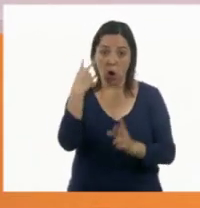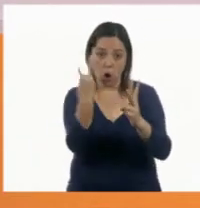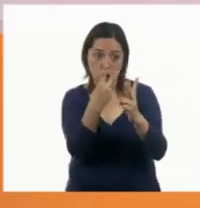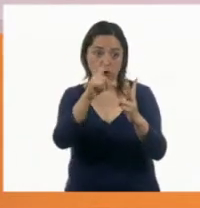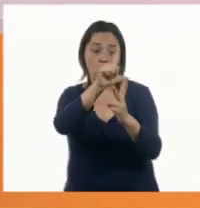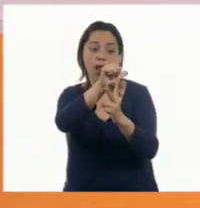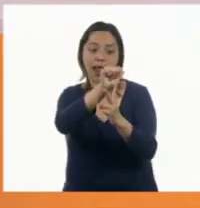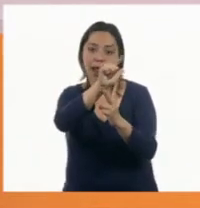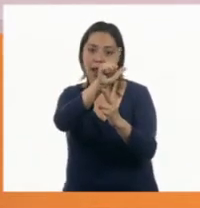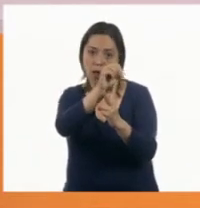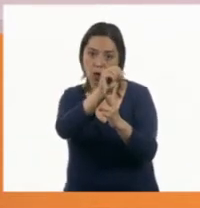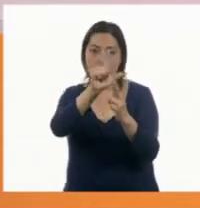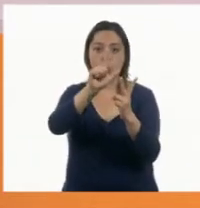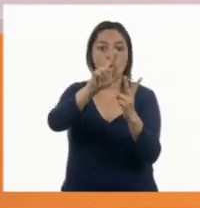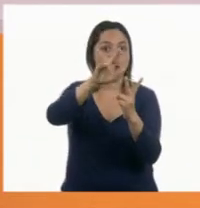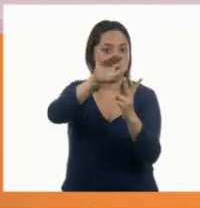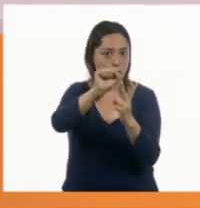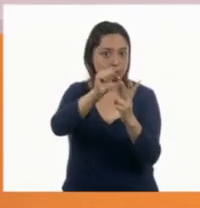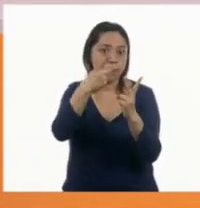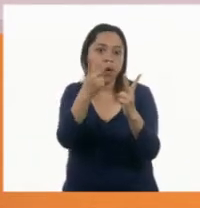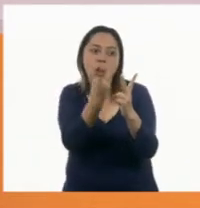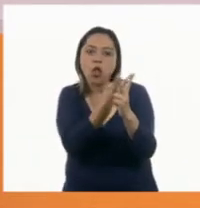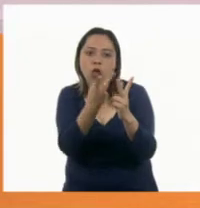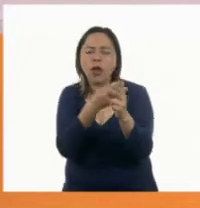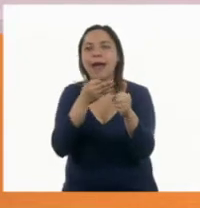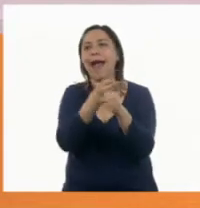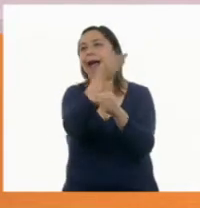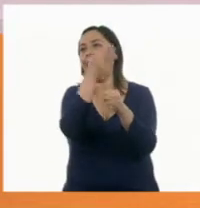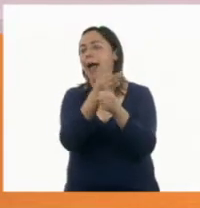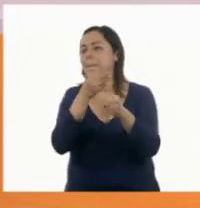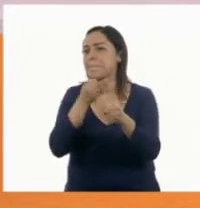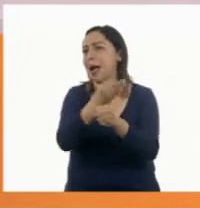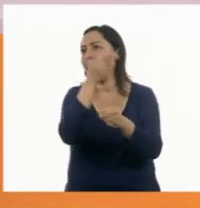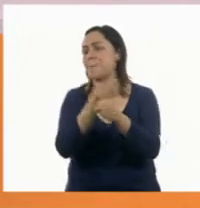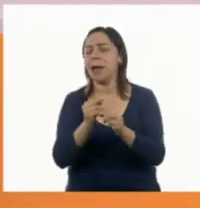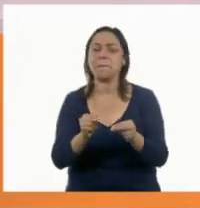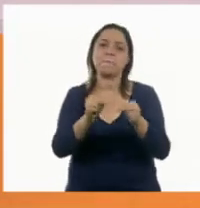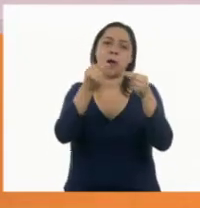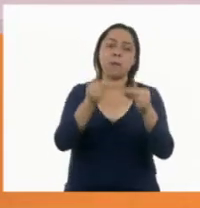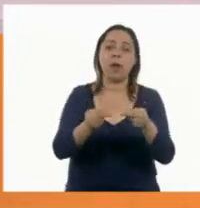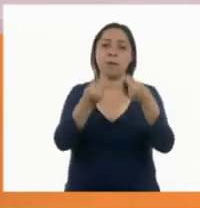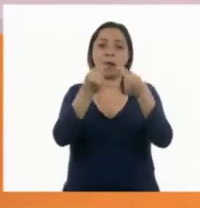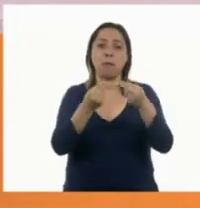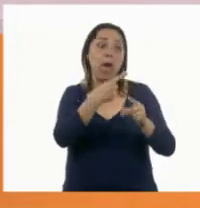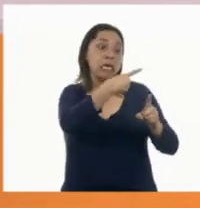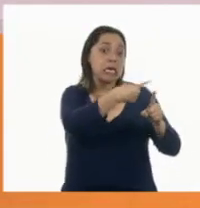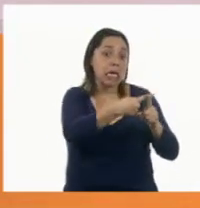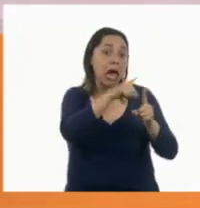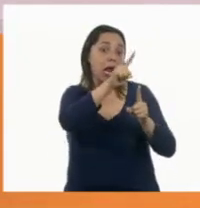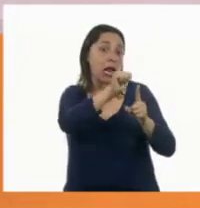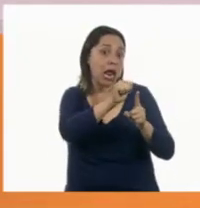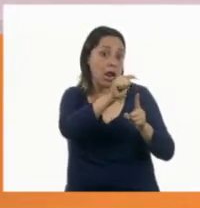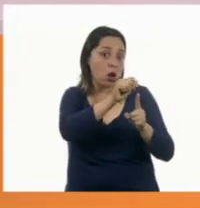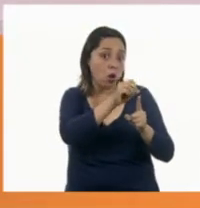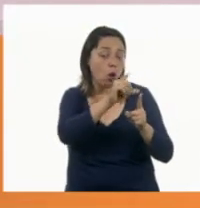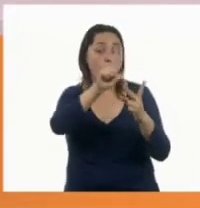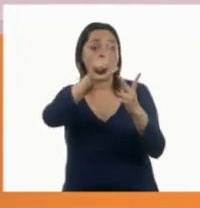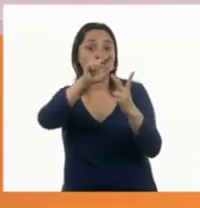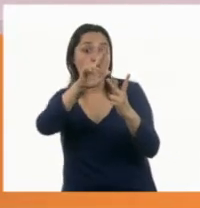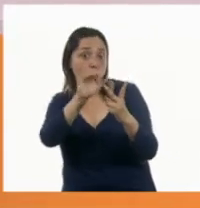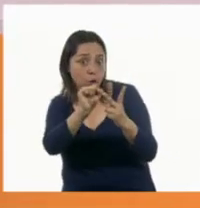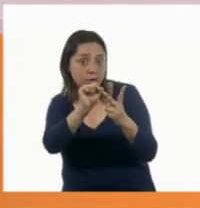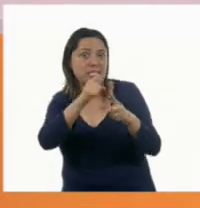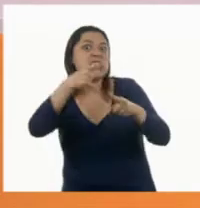Luis, pero son muy bromistas. Y no nos van a decir ni quién es Lalo ni quién es Luis. ¿Quieres